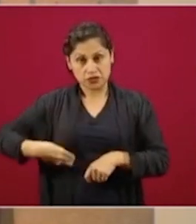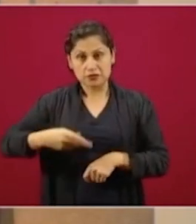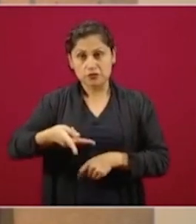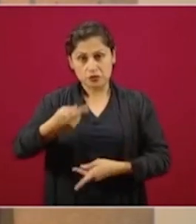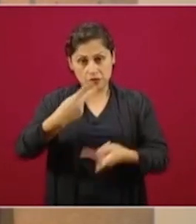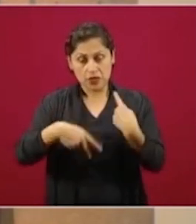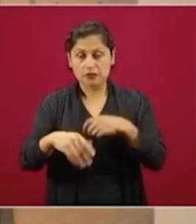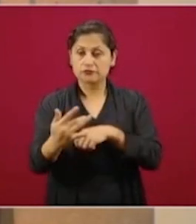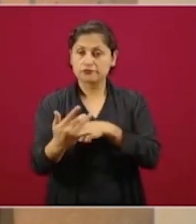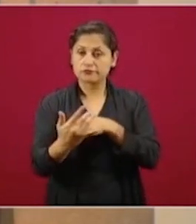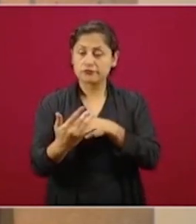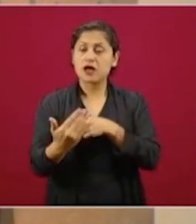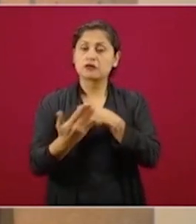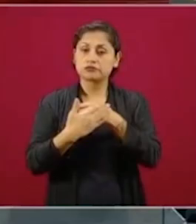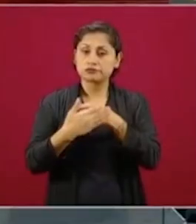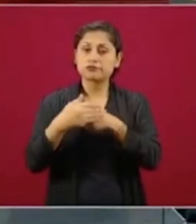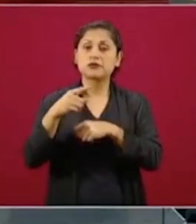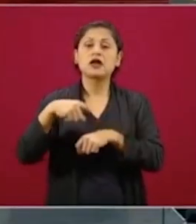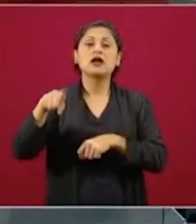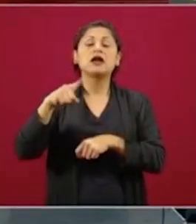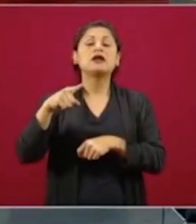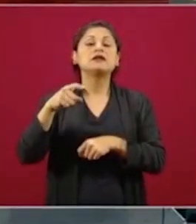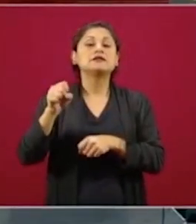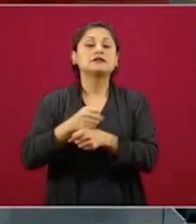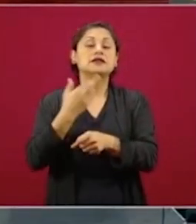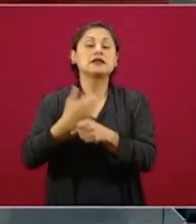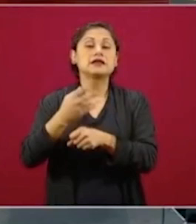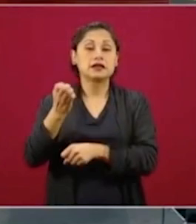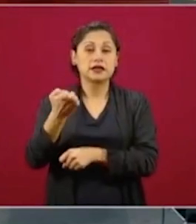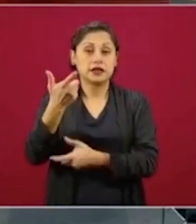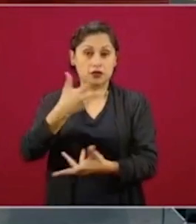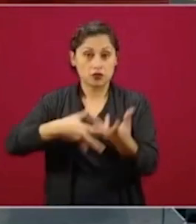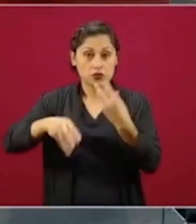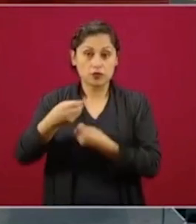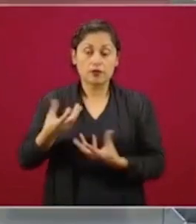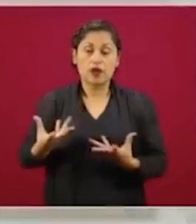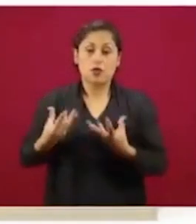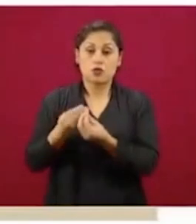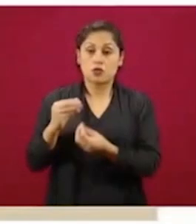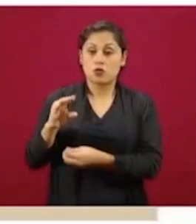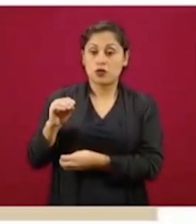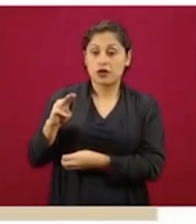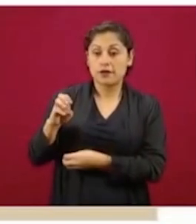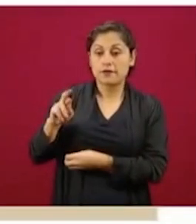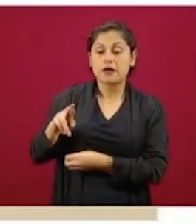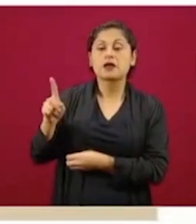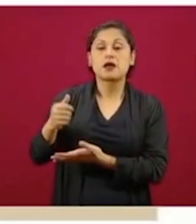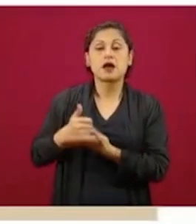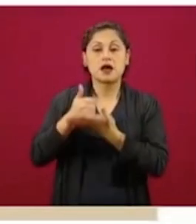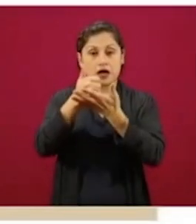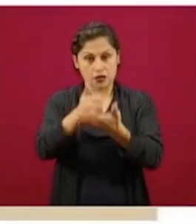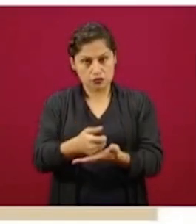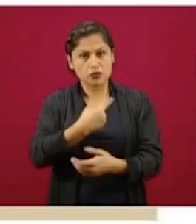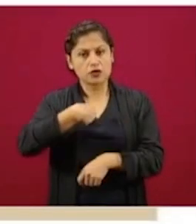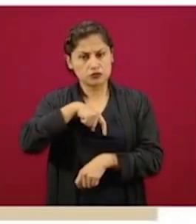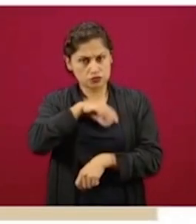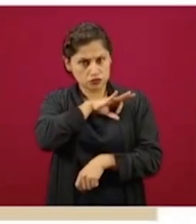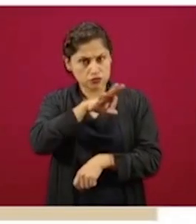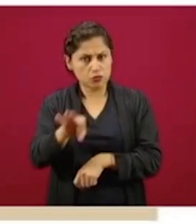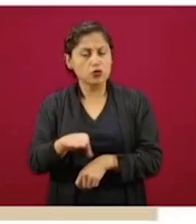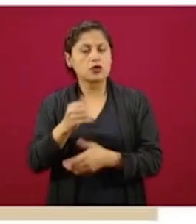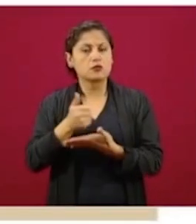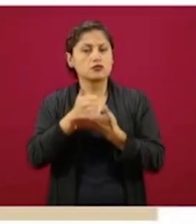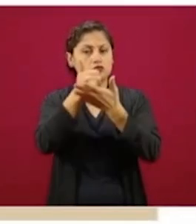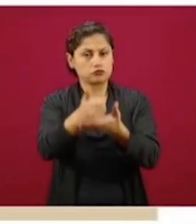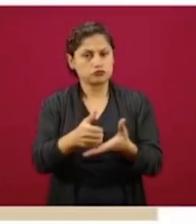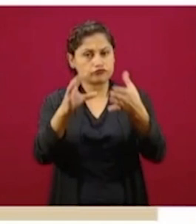Secretaría de Economía, que a través de la CONAMER podemos ayudarles a eficientar este procedimiento y sobre todo expedir estos permisos de